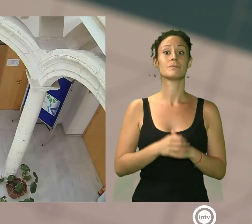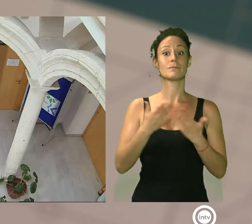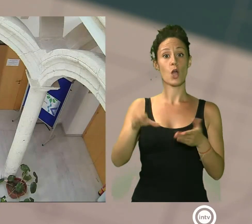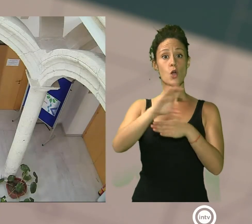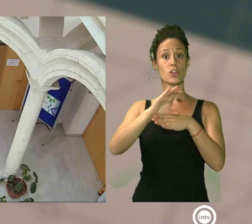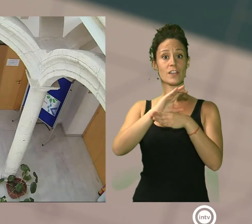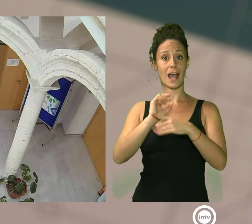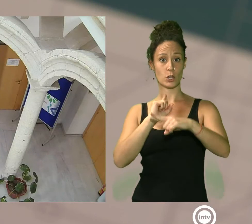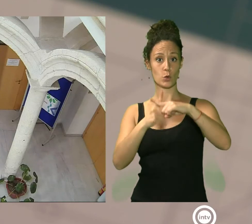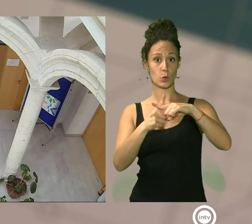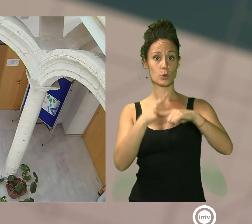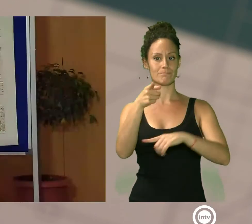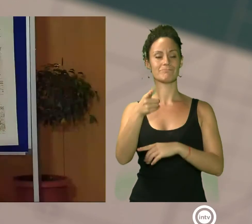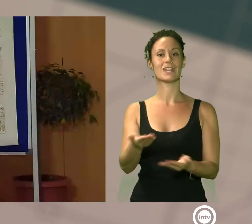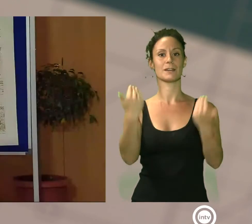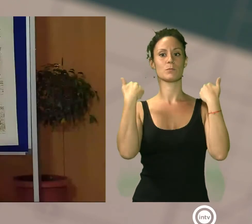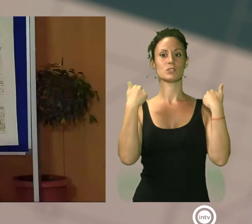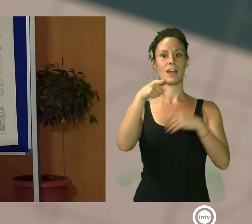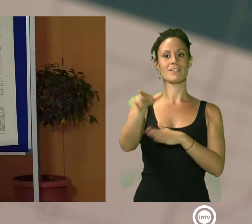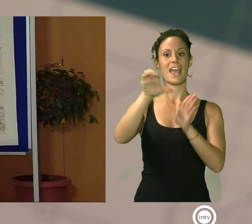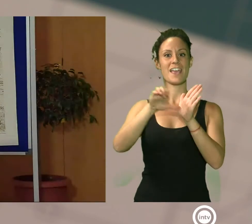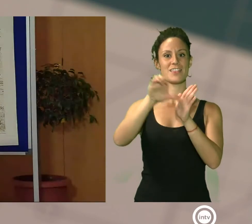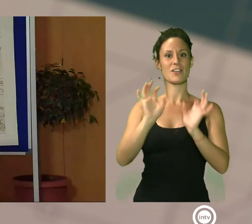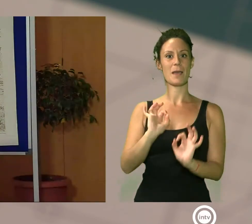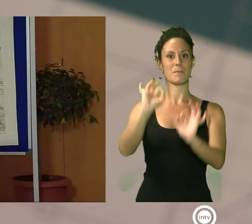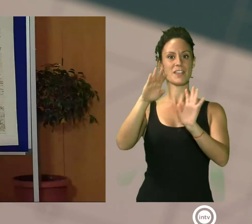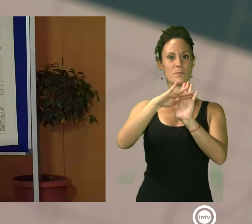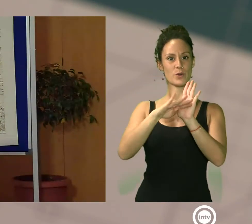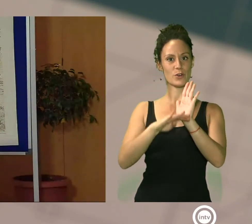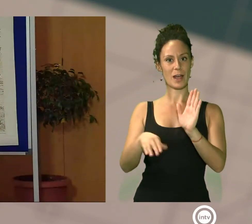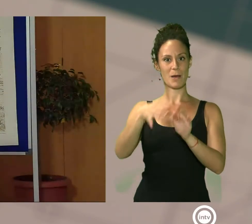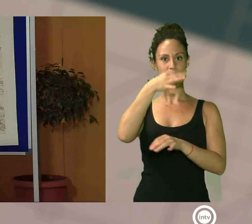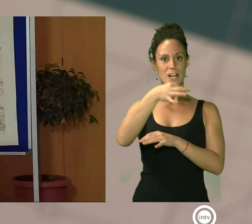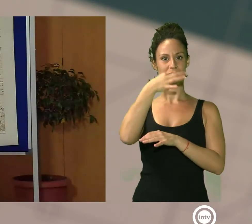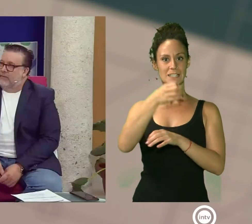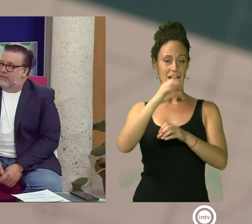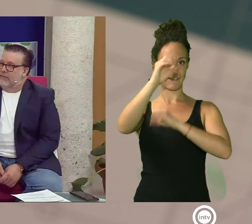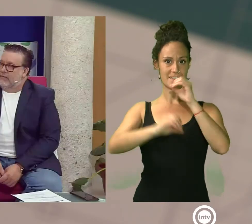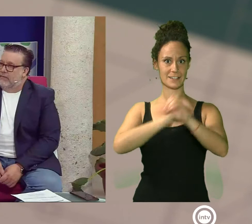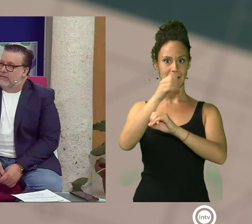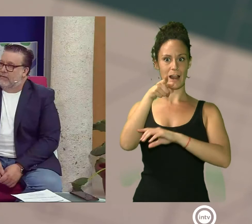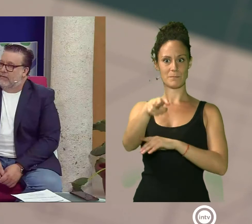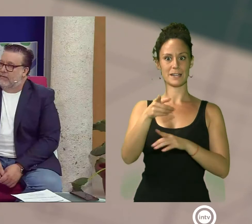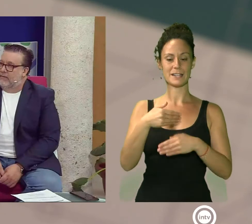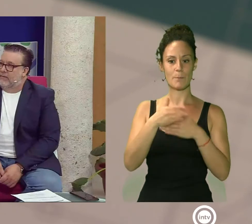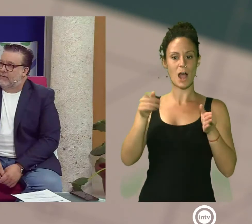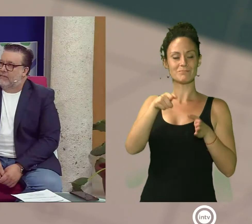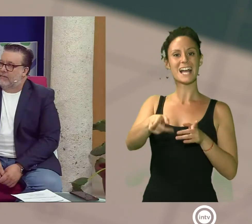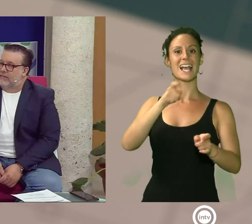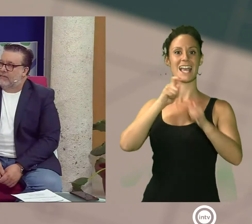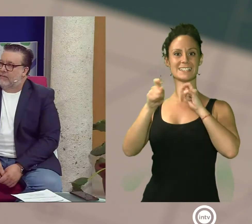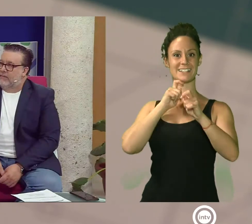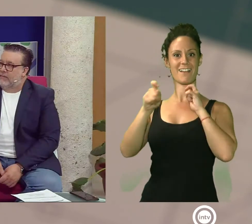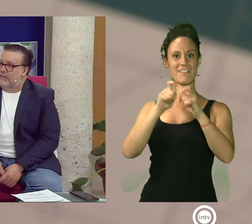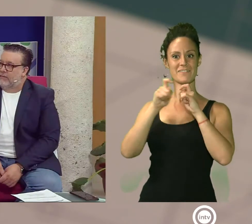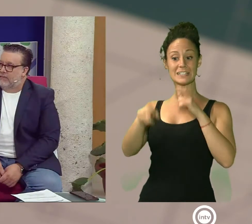ha sido el encargado de abrir esta edición especial del programa de tarde de la televisión local, con una entrevista en la que ha anunciado que se está trabajando en volver a